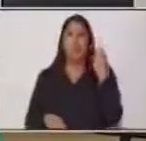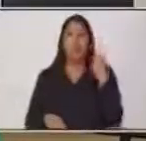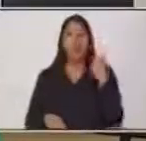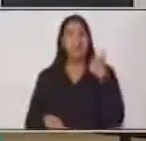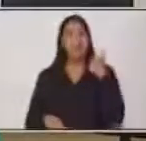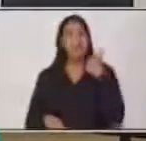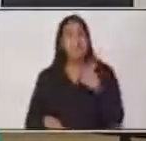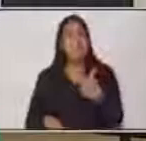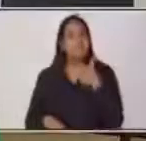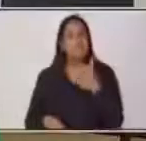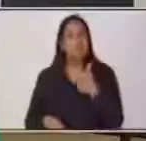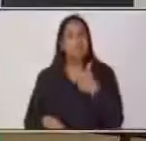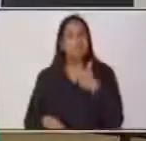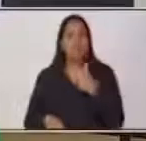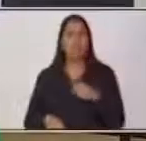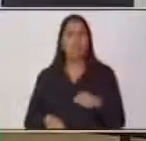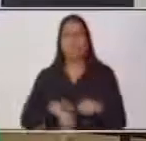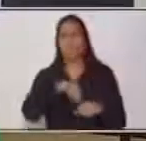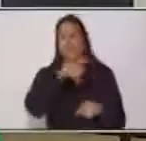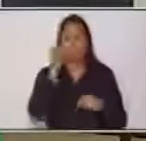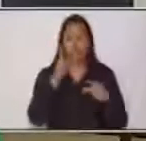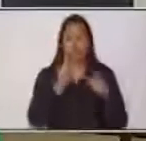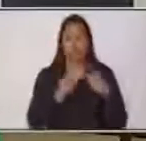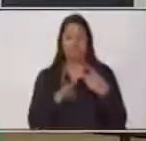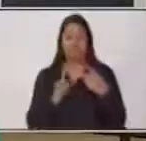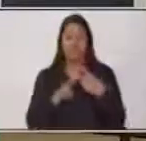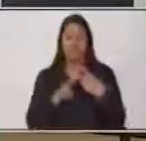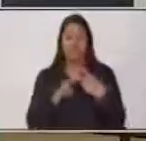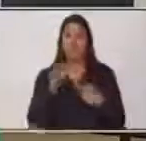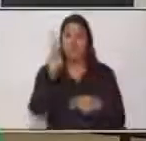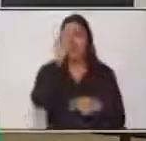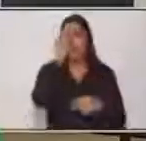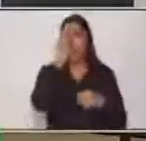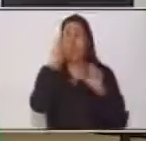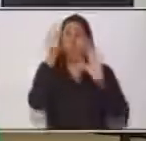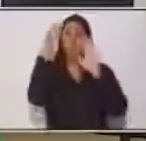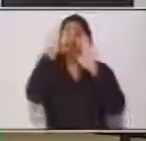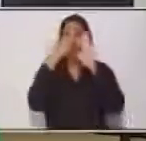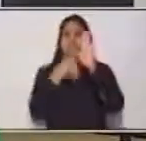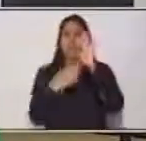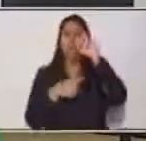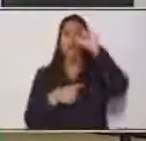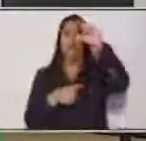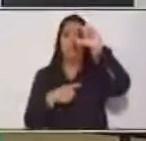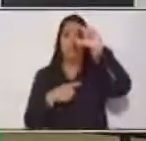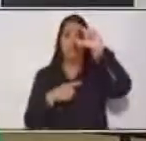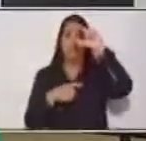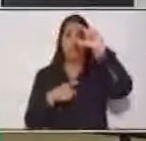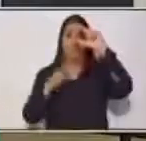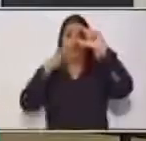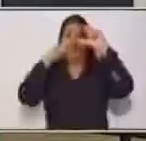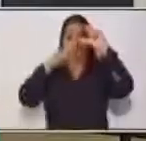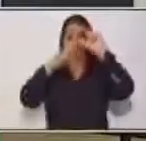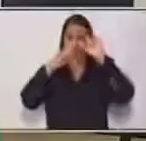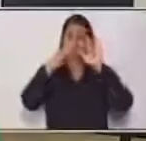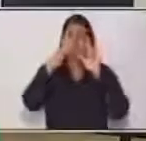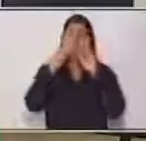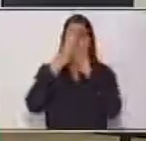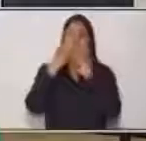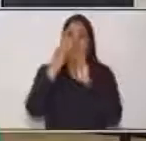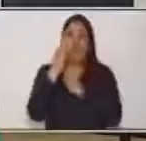lleva muy bien ese primer paso. Asimismo, vamos a leer cada párrafo y le vamos a colocar un título. Un